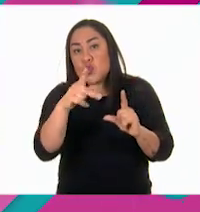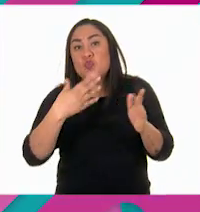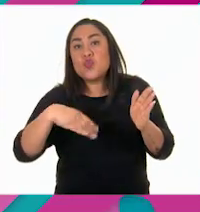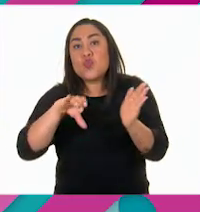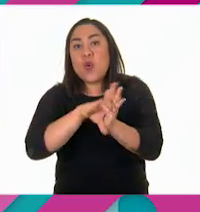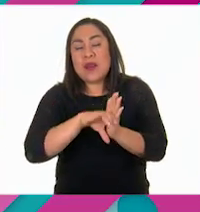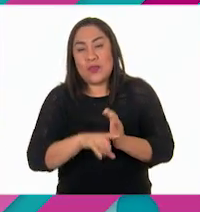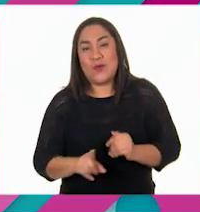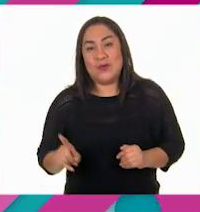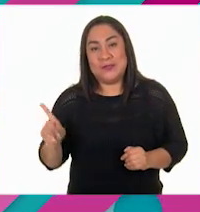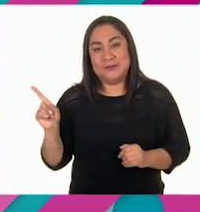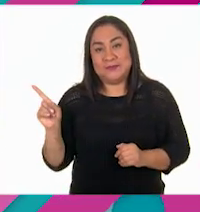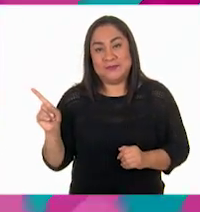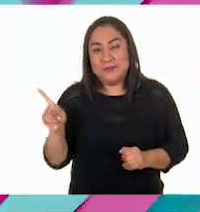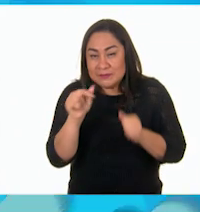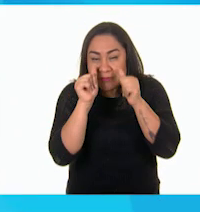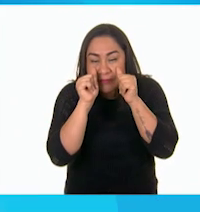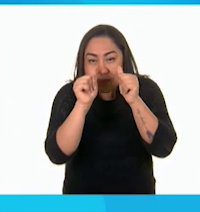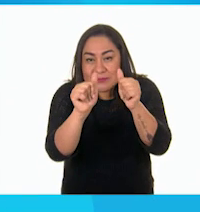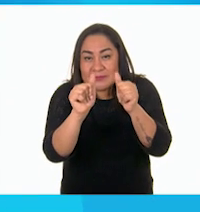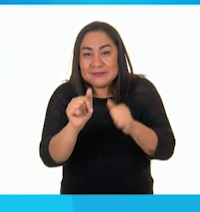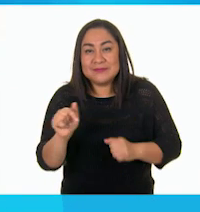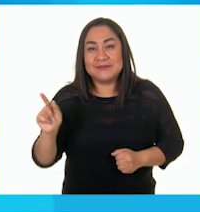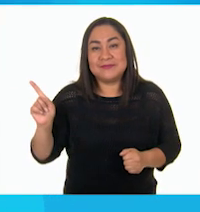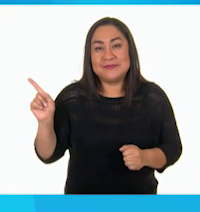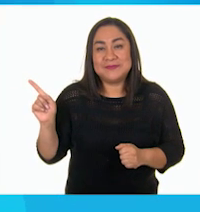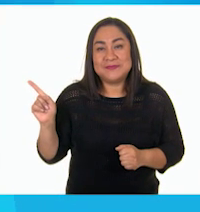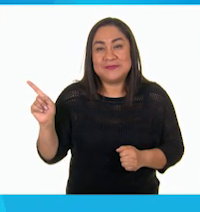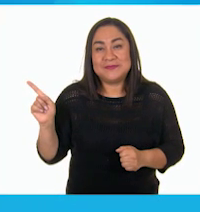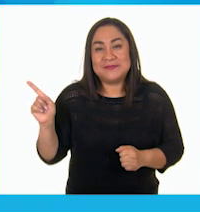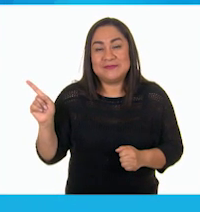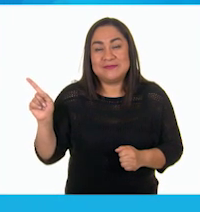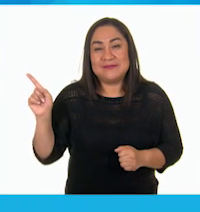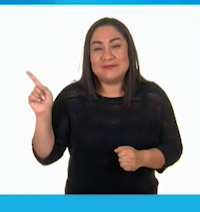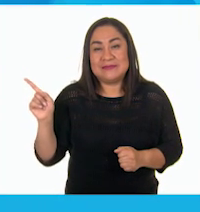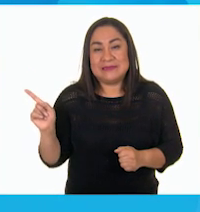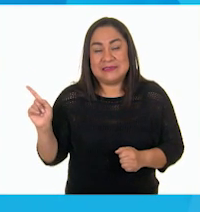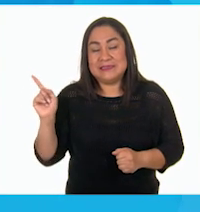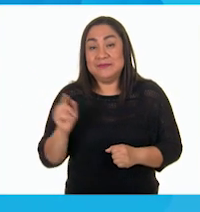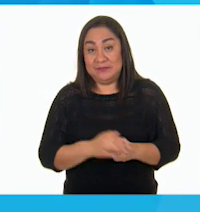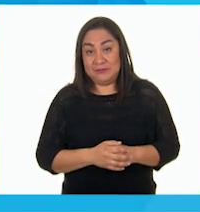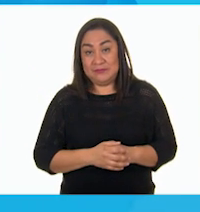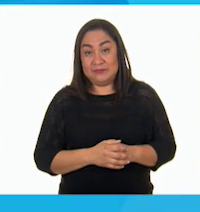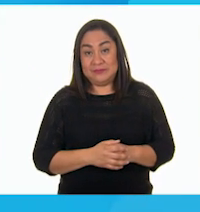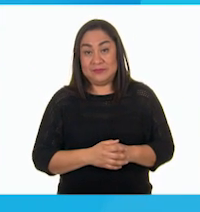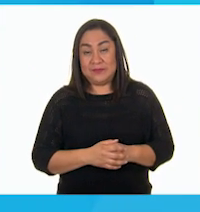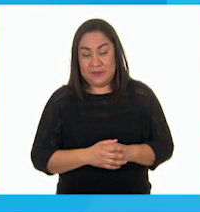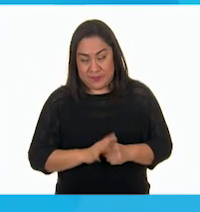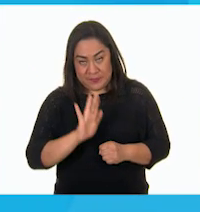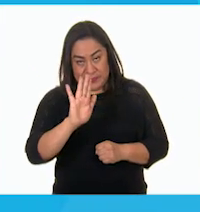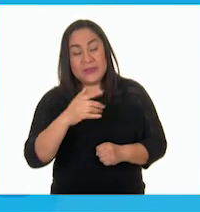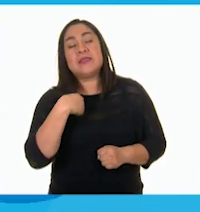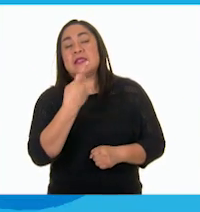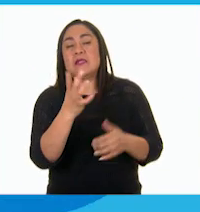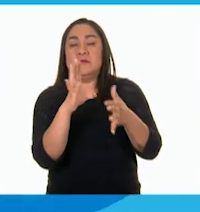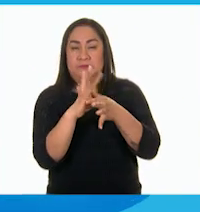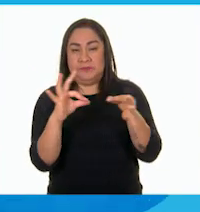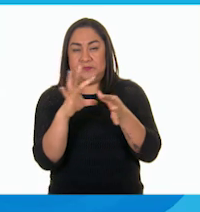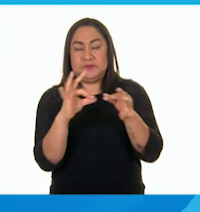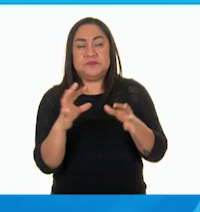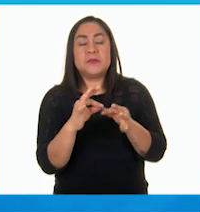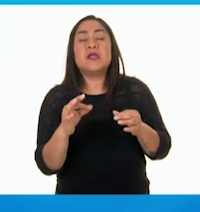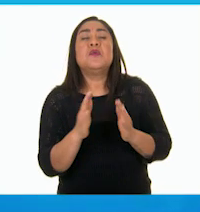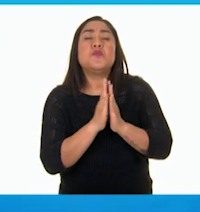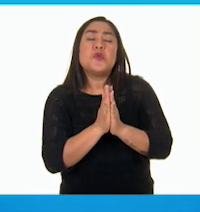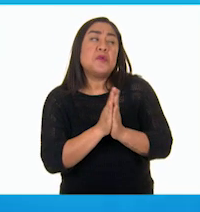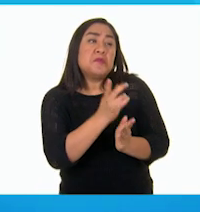Obsérvenla muy bien. Ay, quiero ver, quiero ver. a ver. ¡Ah! Muy bien, obsérvenla. Déjenme comentarles que lo primero que me